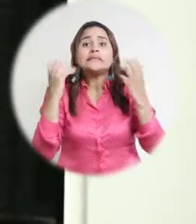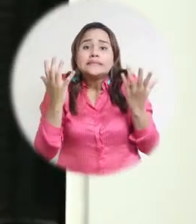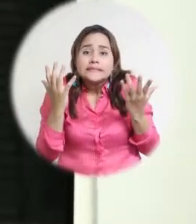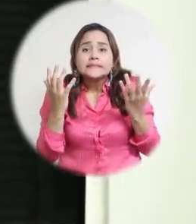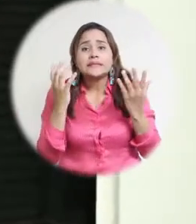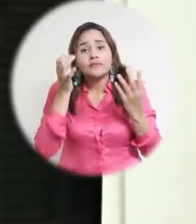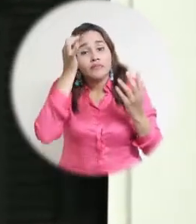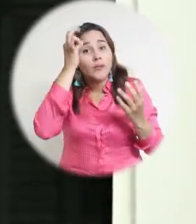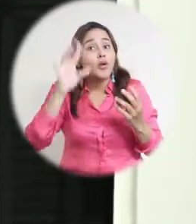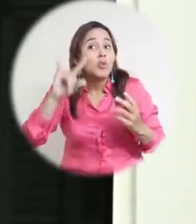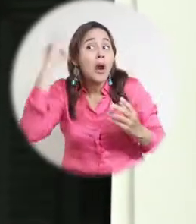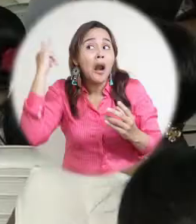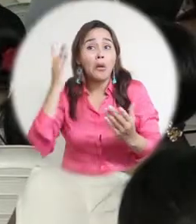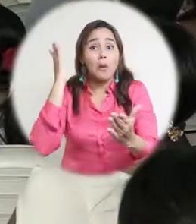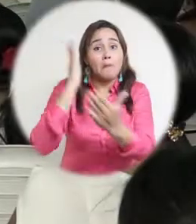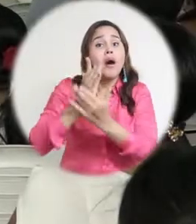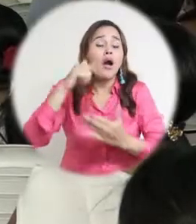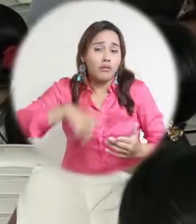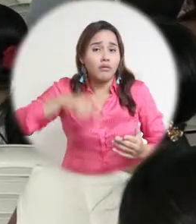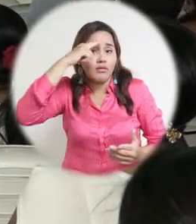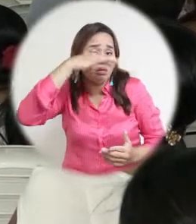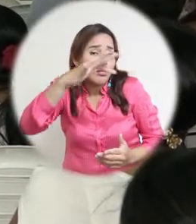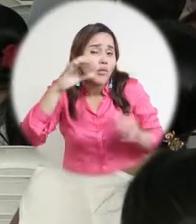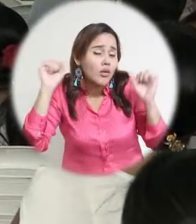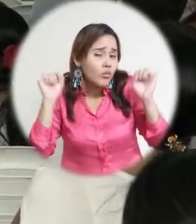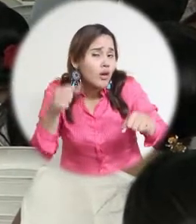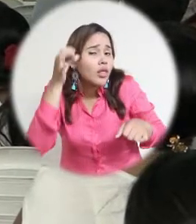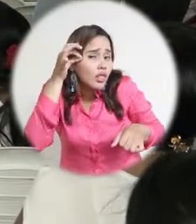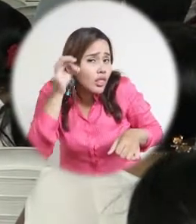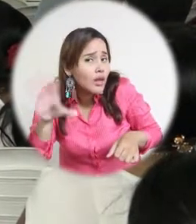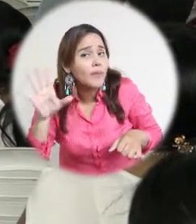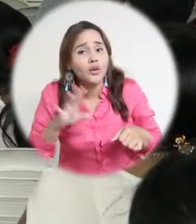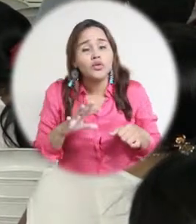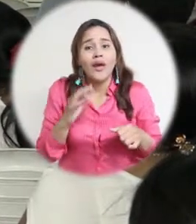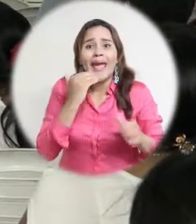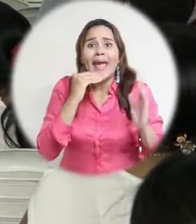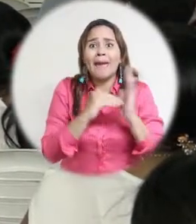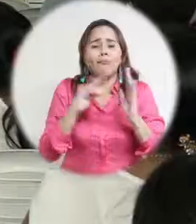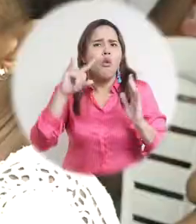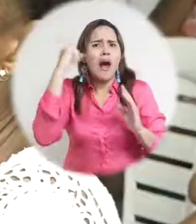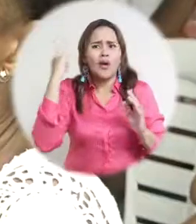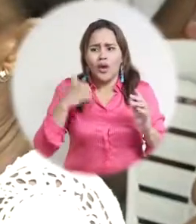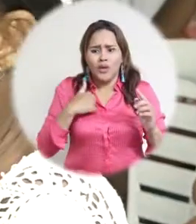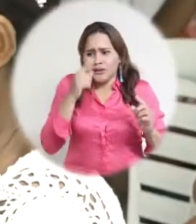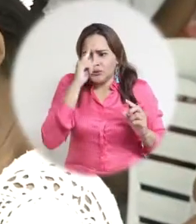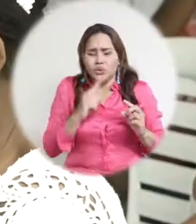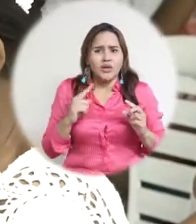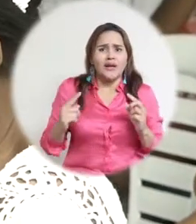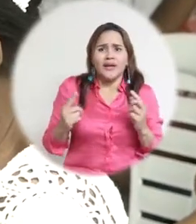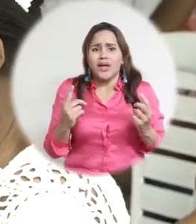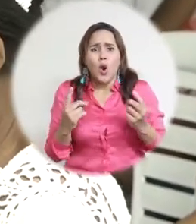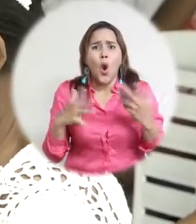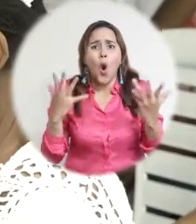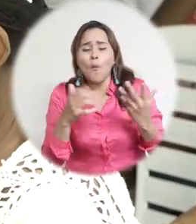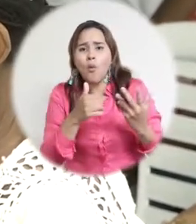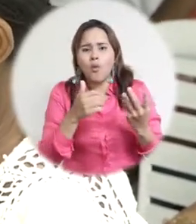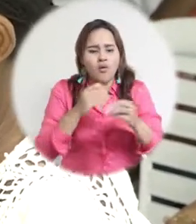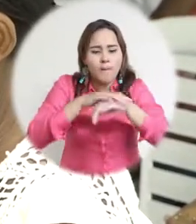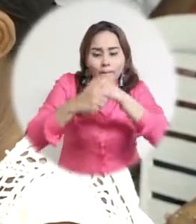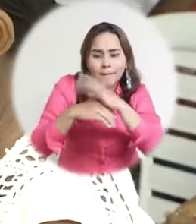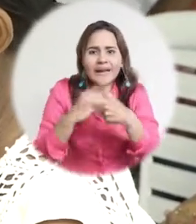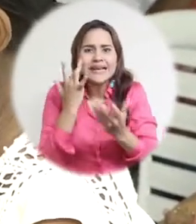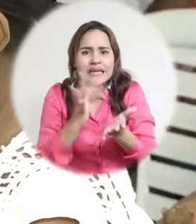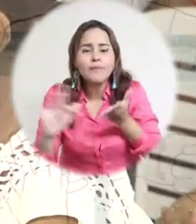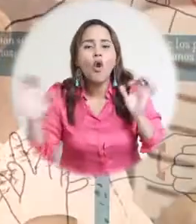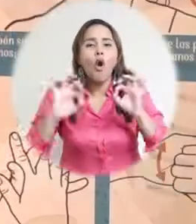cualquier momento puede llegar a nuestra ciudad y podemos tener muchos casos. Y si la gente no tiene información de un lado, cómo se lavan las manos bien,